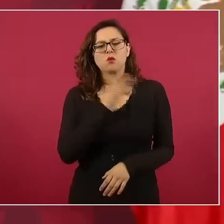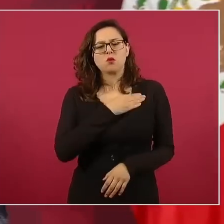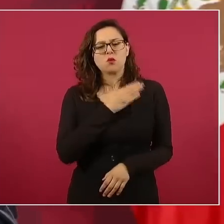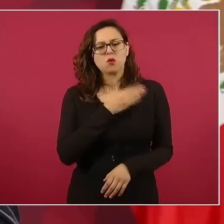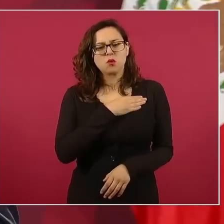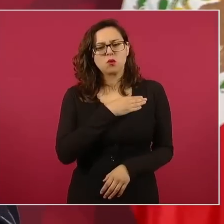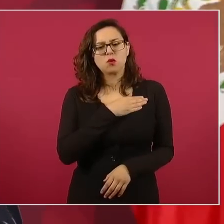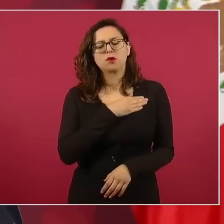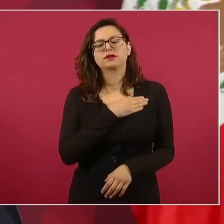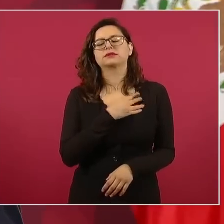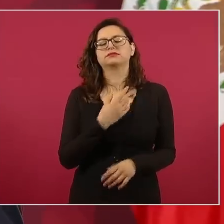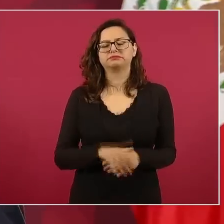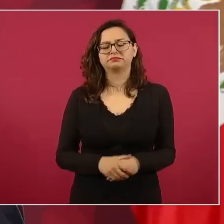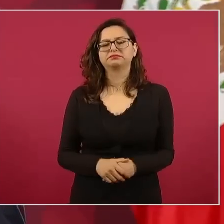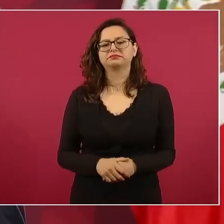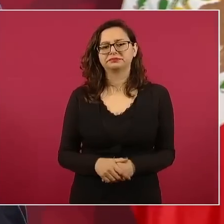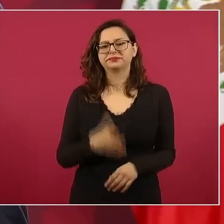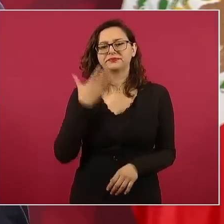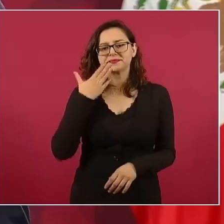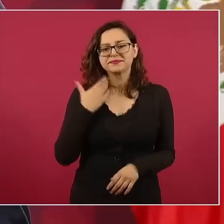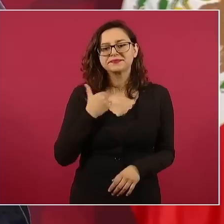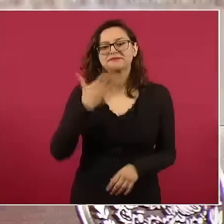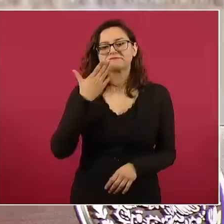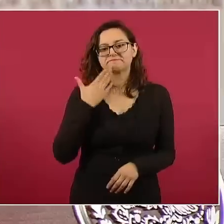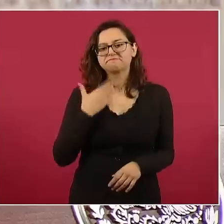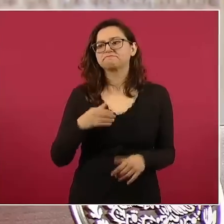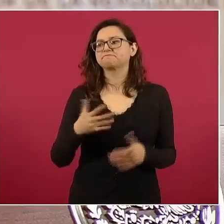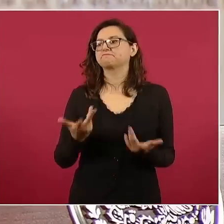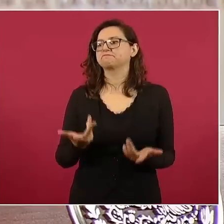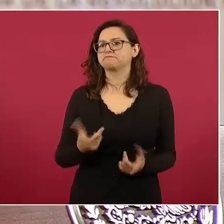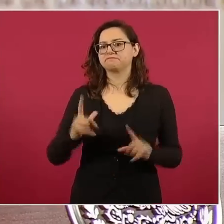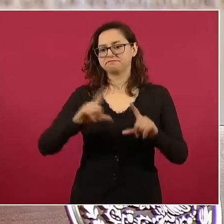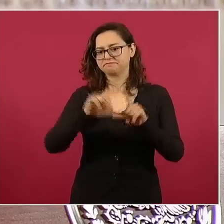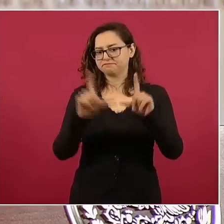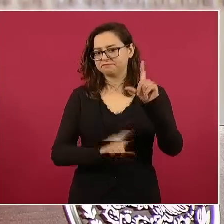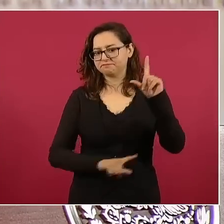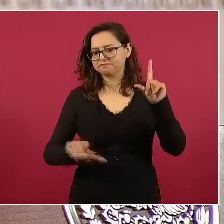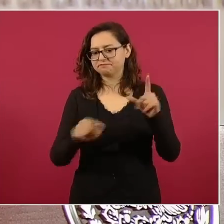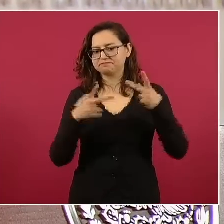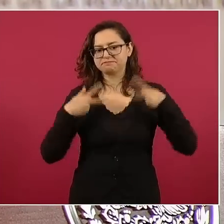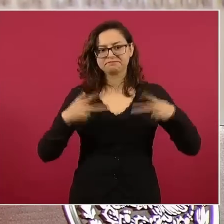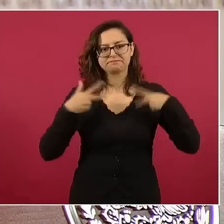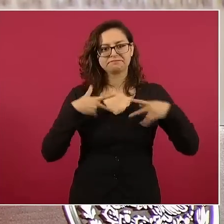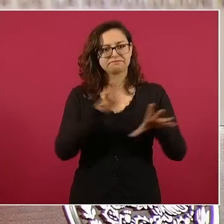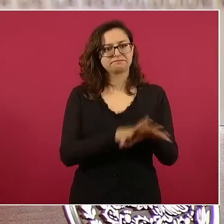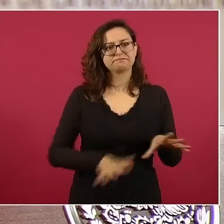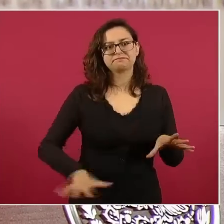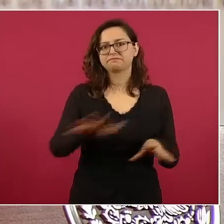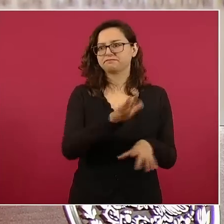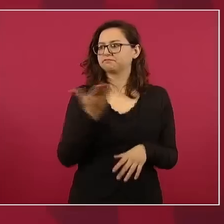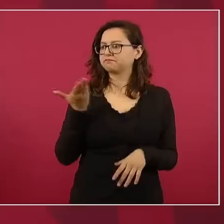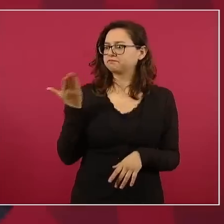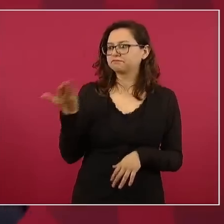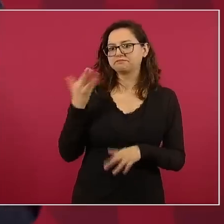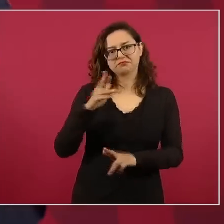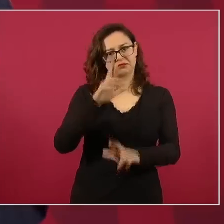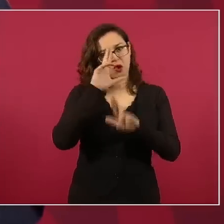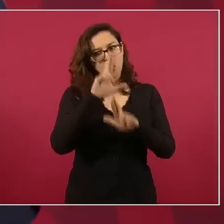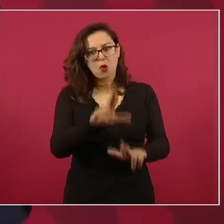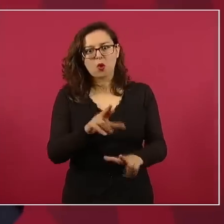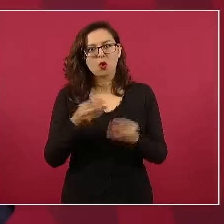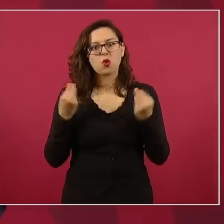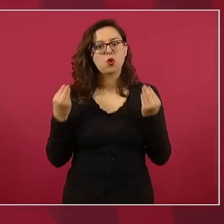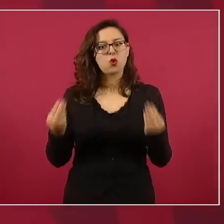con mucho respeto hacia el pueblo de México, México me volvió a insistir